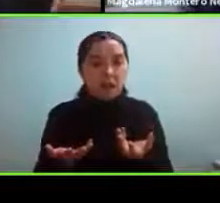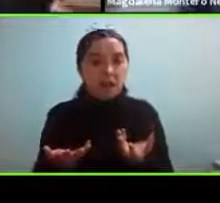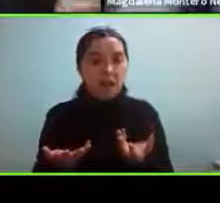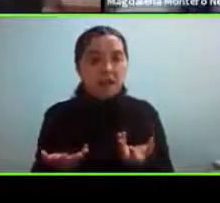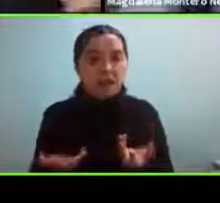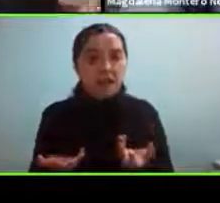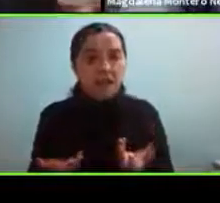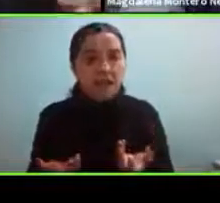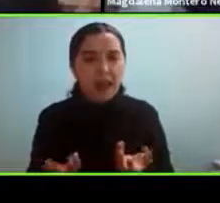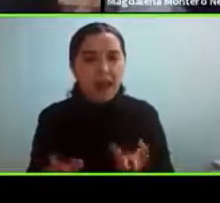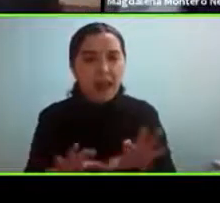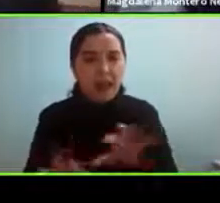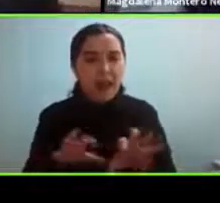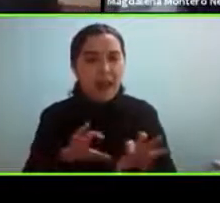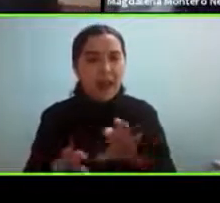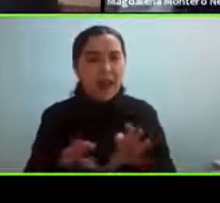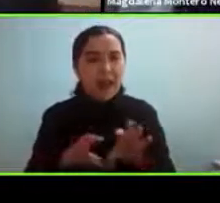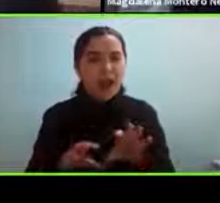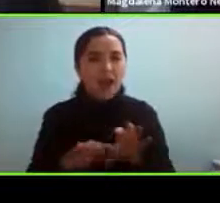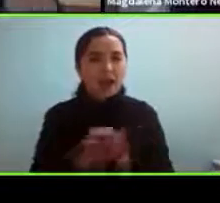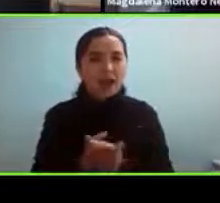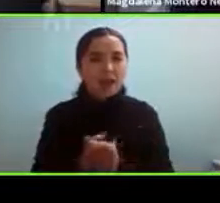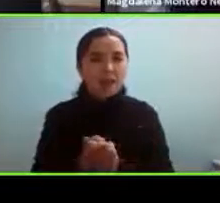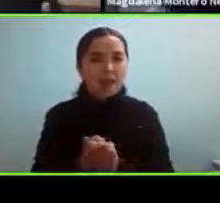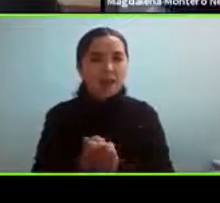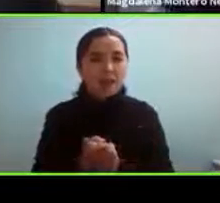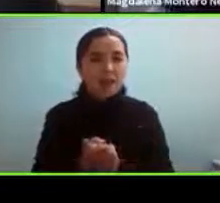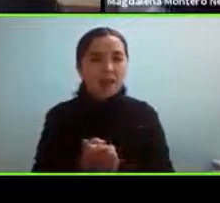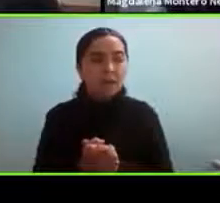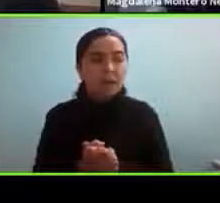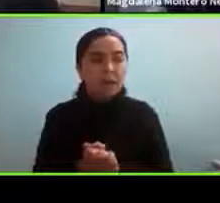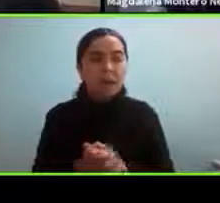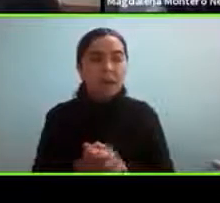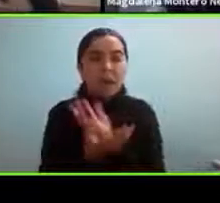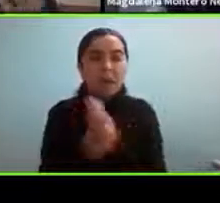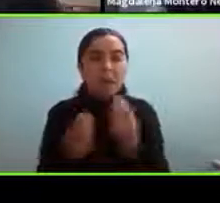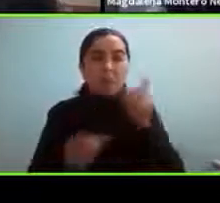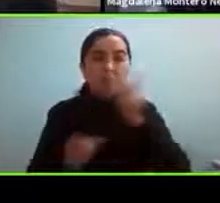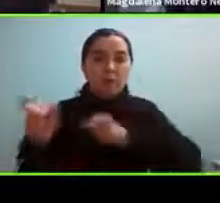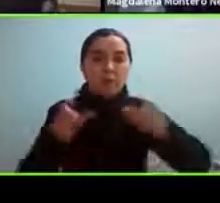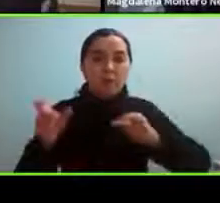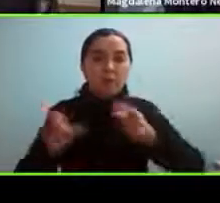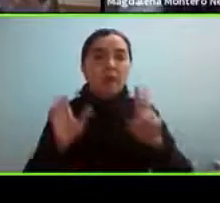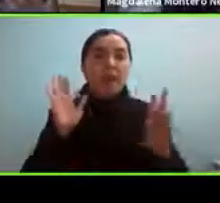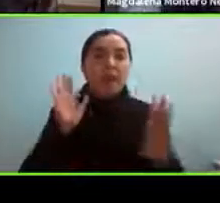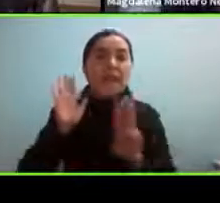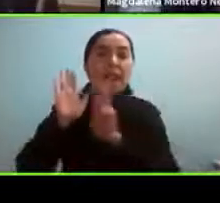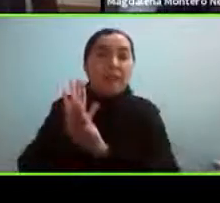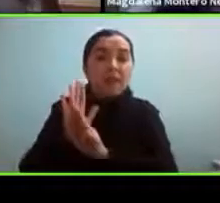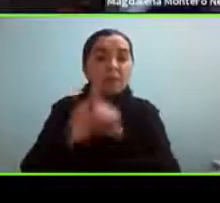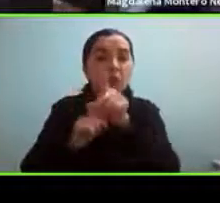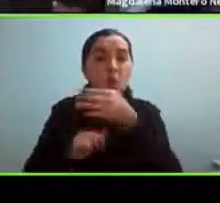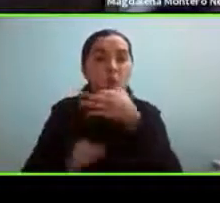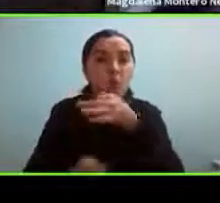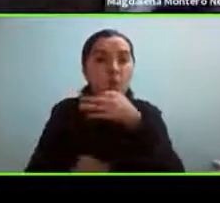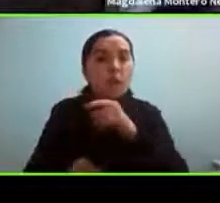algo puede reflejar hay mucha gente que se identificó un poco con lo que tú contabas había varias mujeres que decían wow no soy la